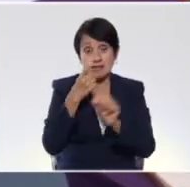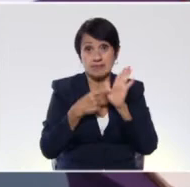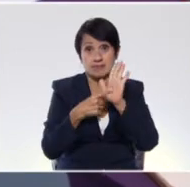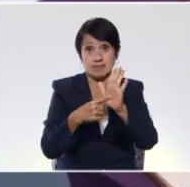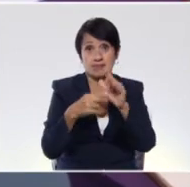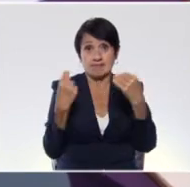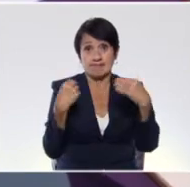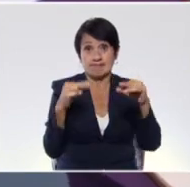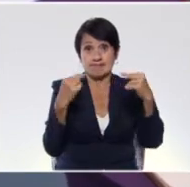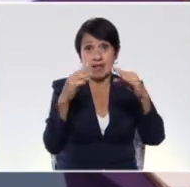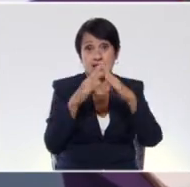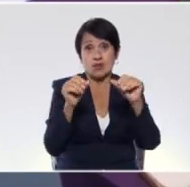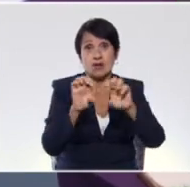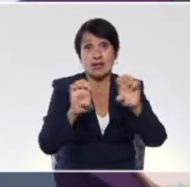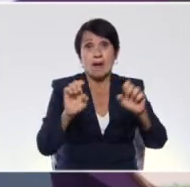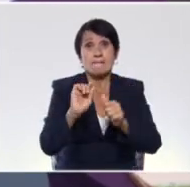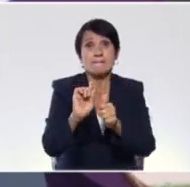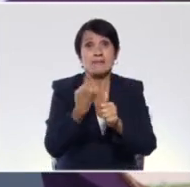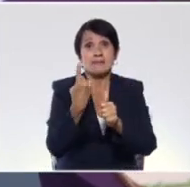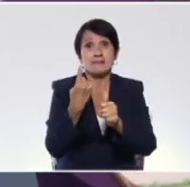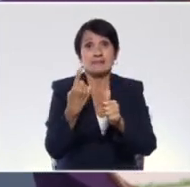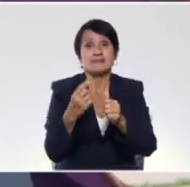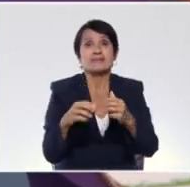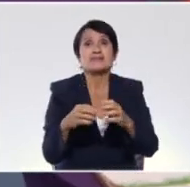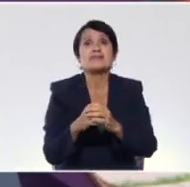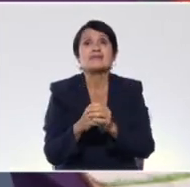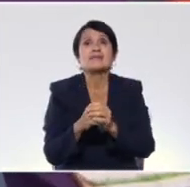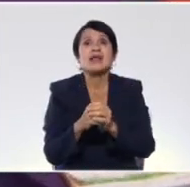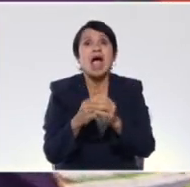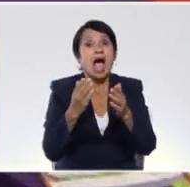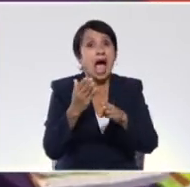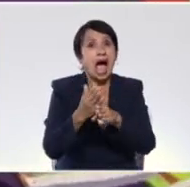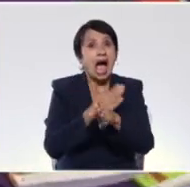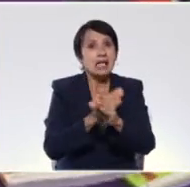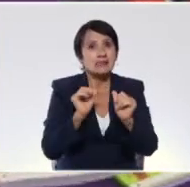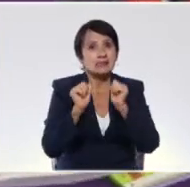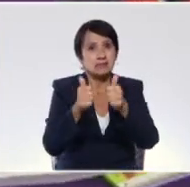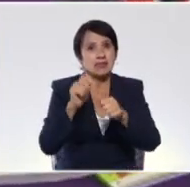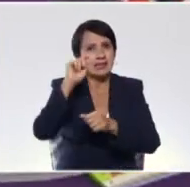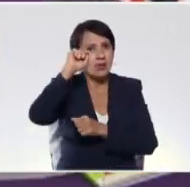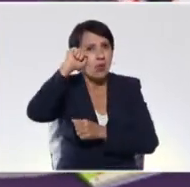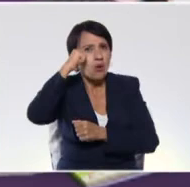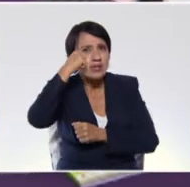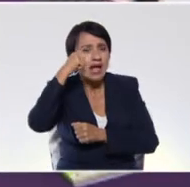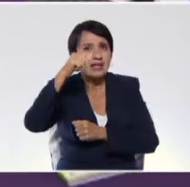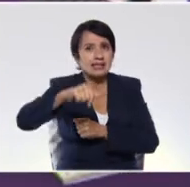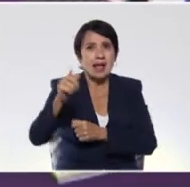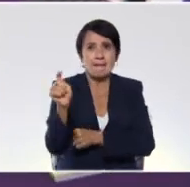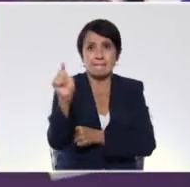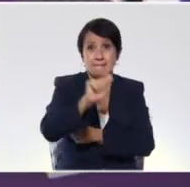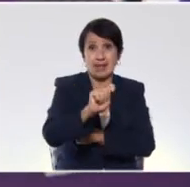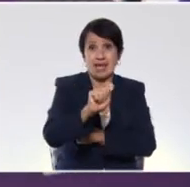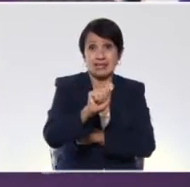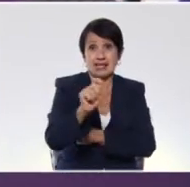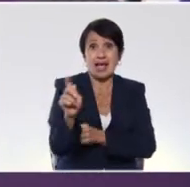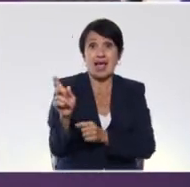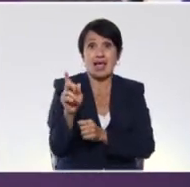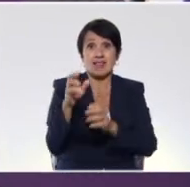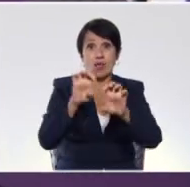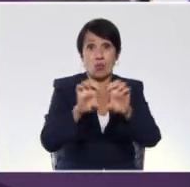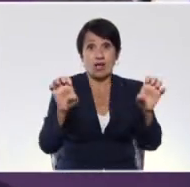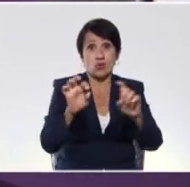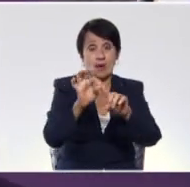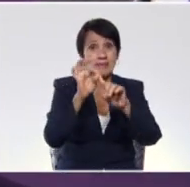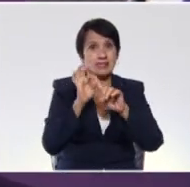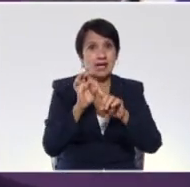en el nivel de Educación Inicial y Educación Primaria. Y antes de avanzar, le queremos recordar que estamos en el mes de Educación Especial, un